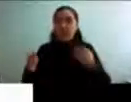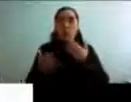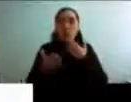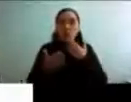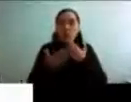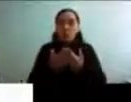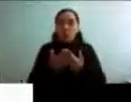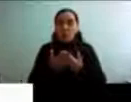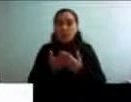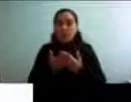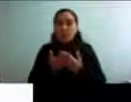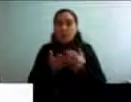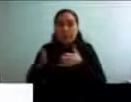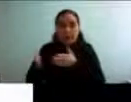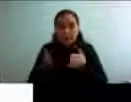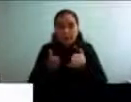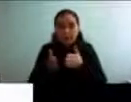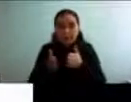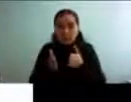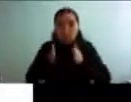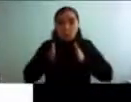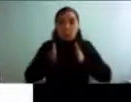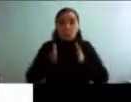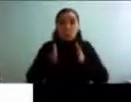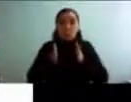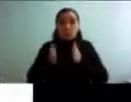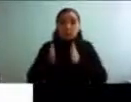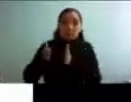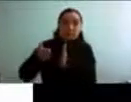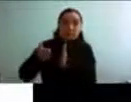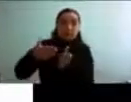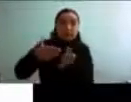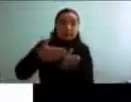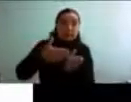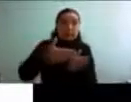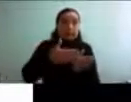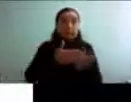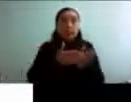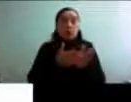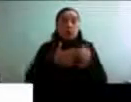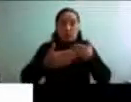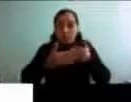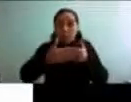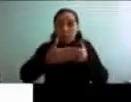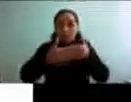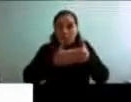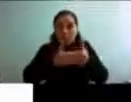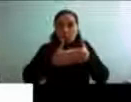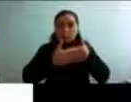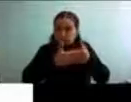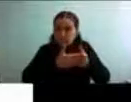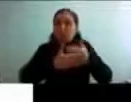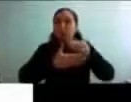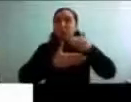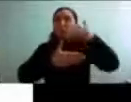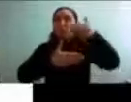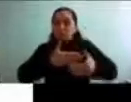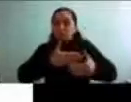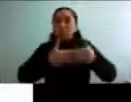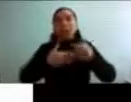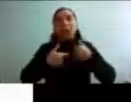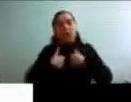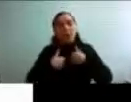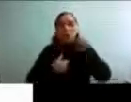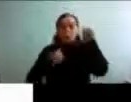a uno le pone una curva por delante, o cuando el camino a le pone obstáculos por delante. Uno aprende,